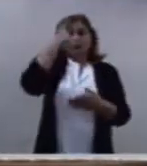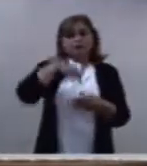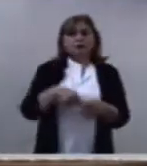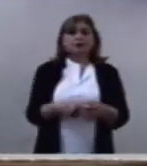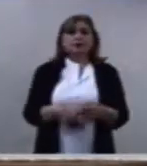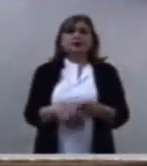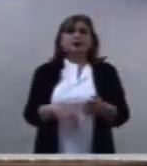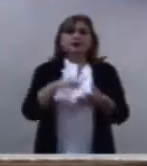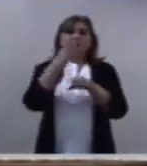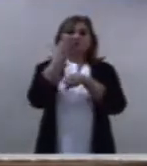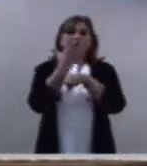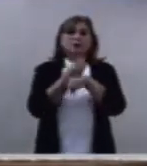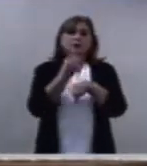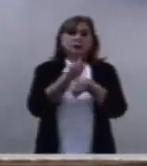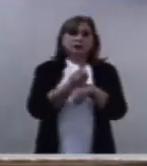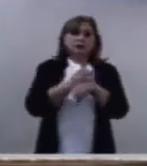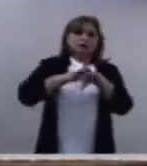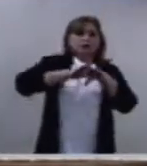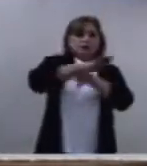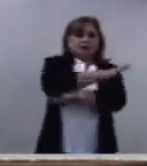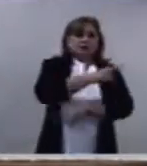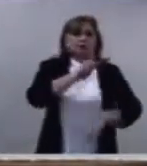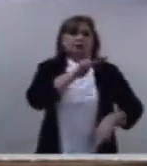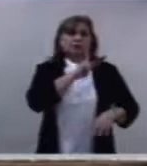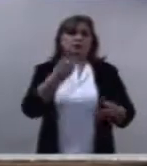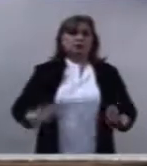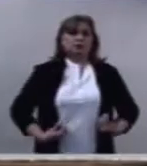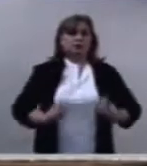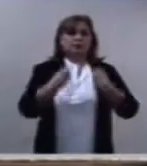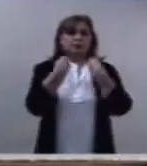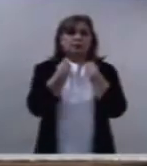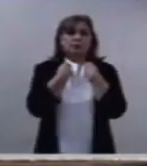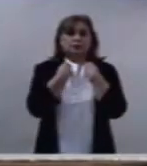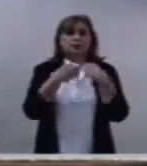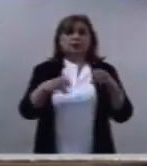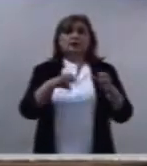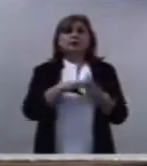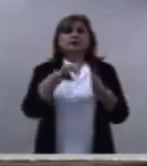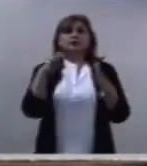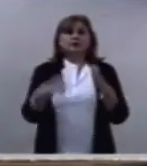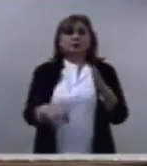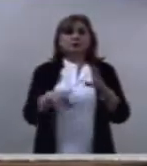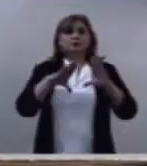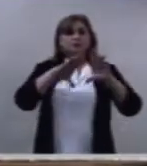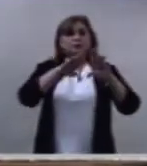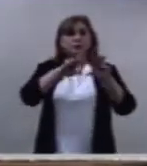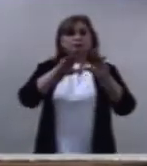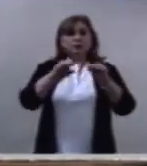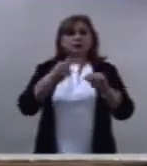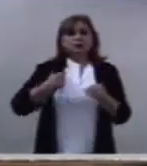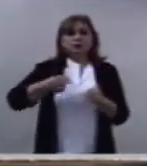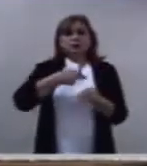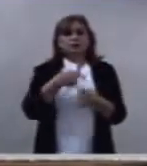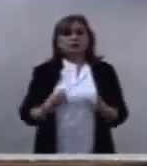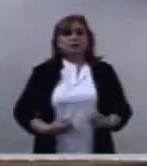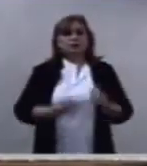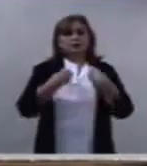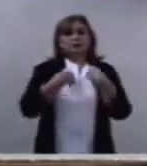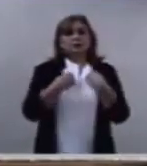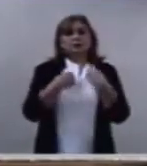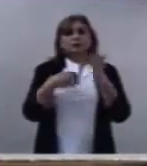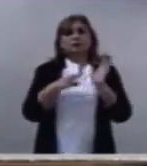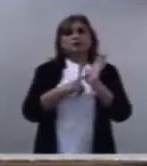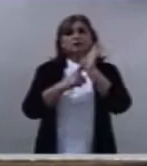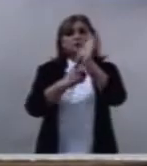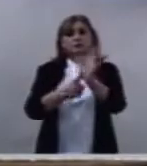nunca daño esta es la enseñanza que el Señor nos da en